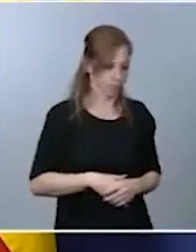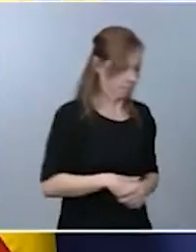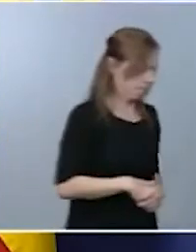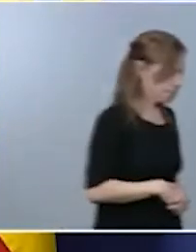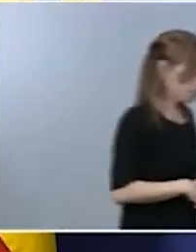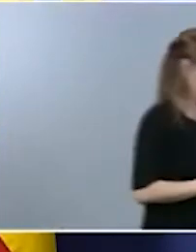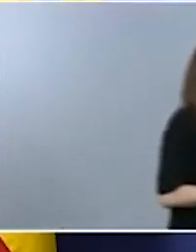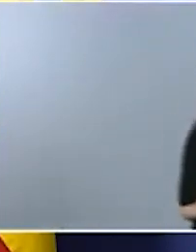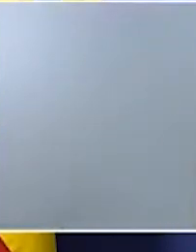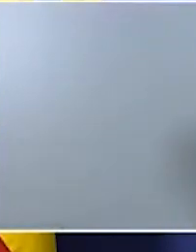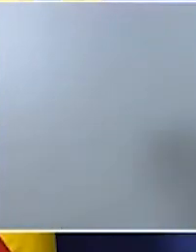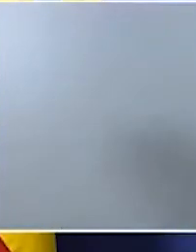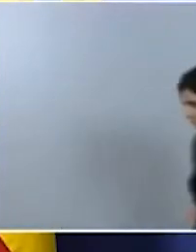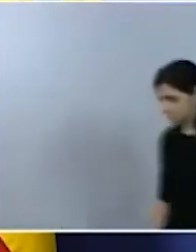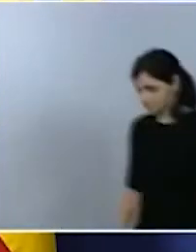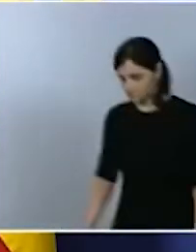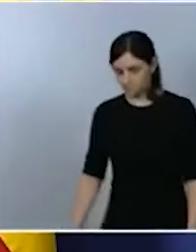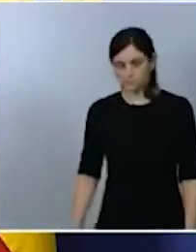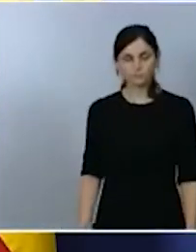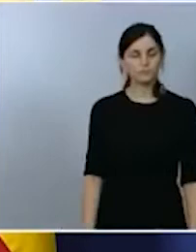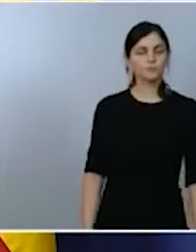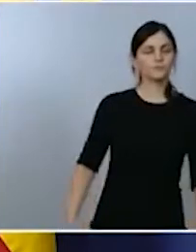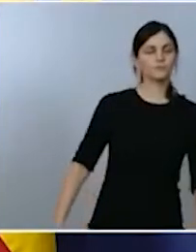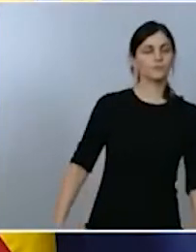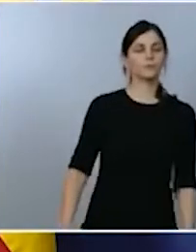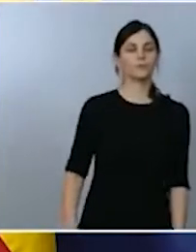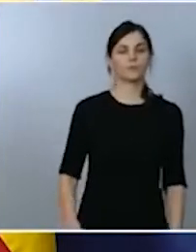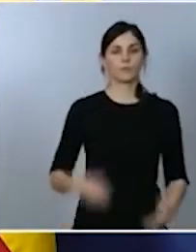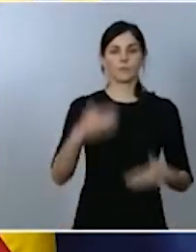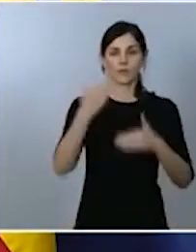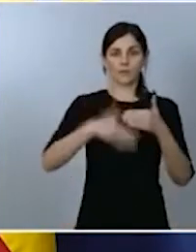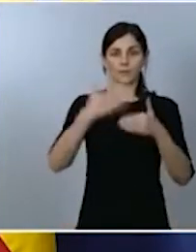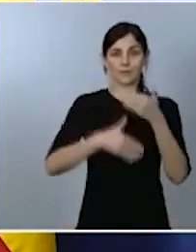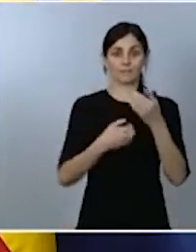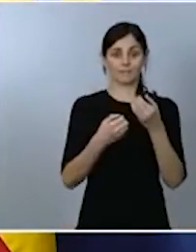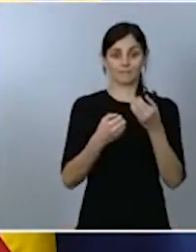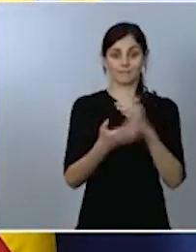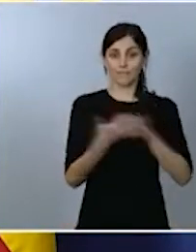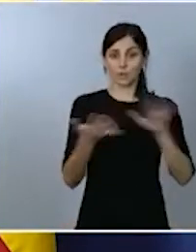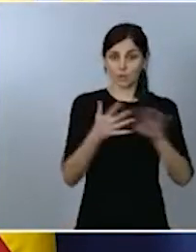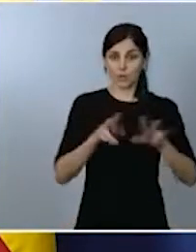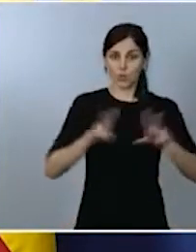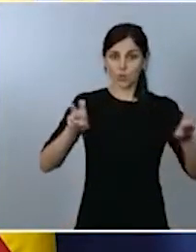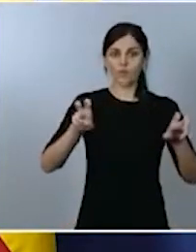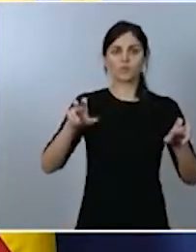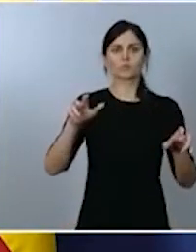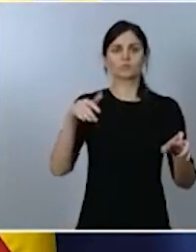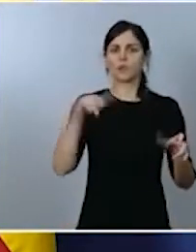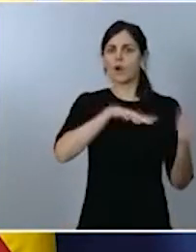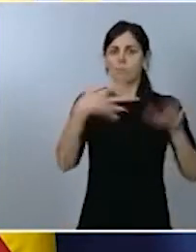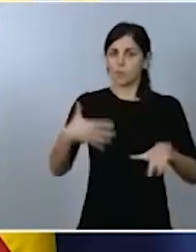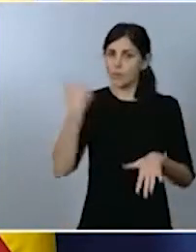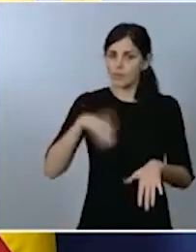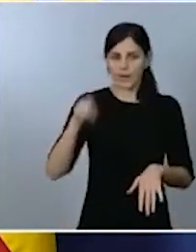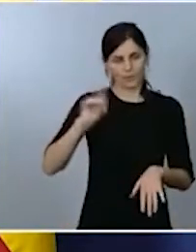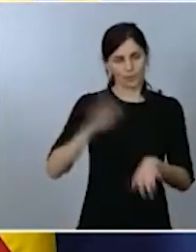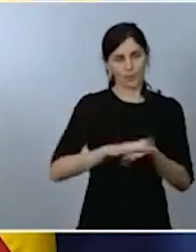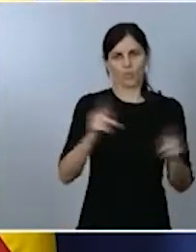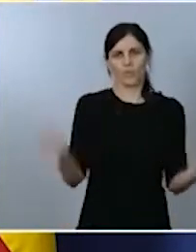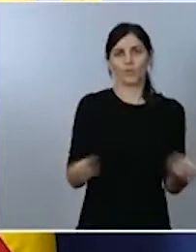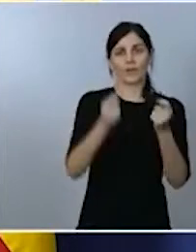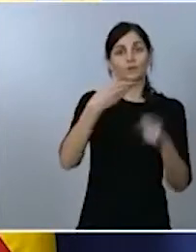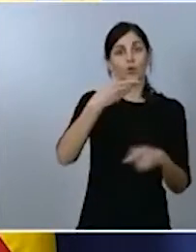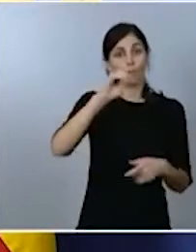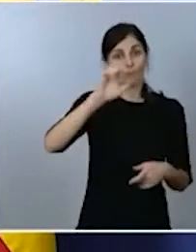de velocidad no se aplicarán hasta pasados seis meses desde la publicación de este real decreto en el continente oficial del Estado,